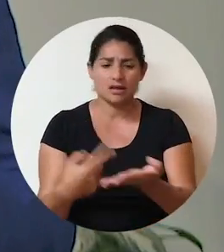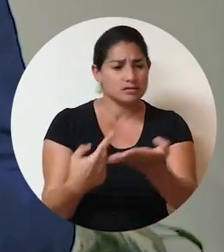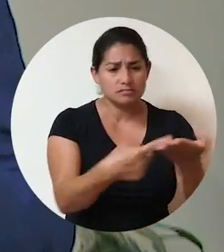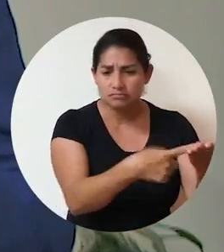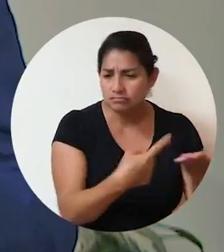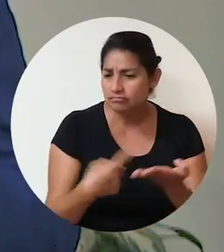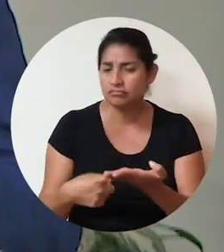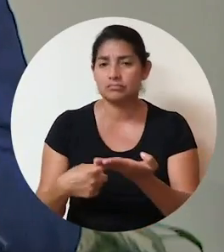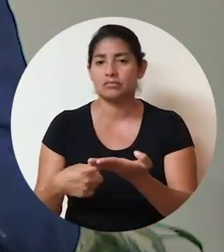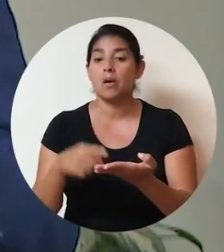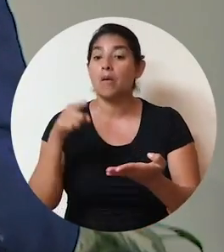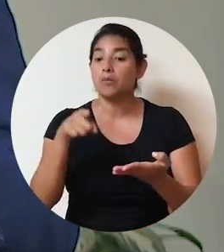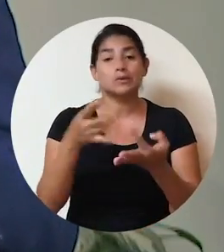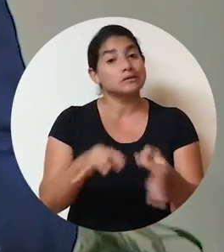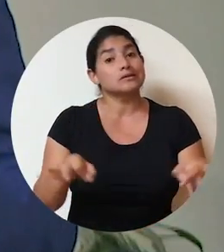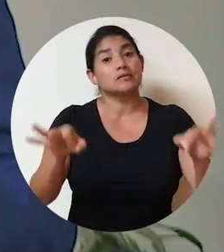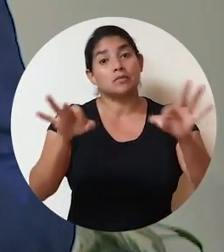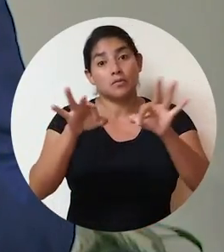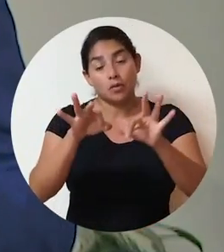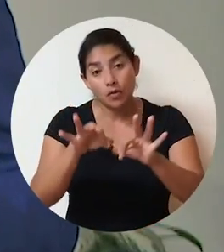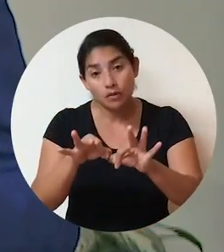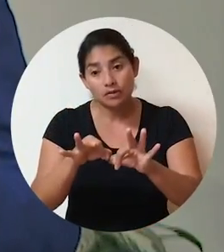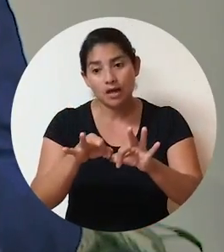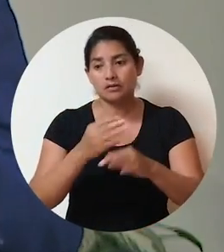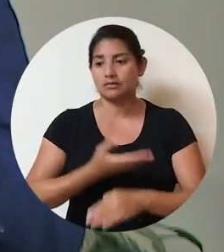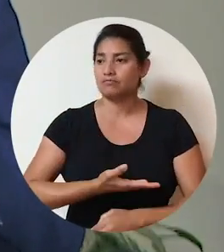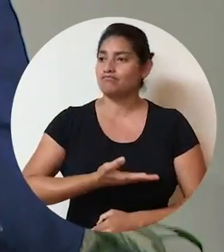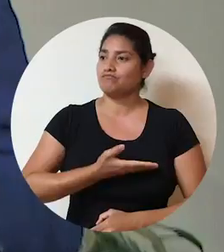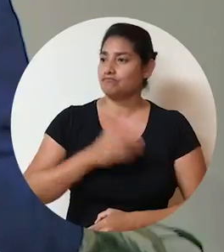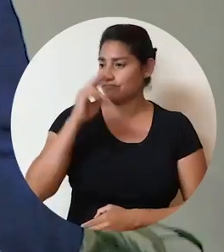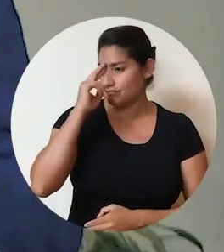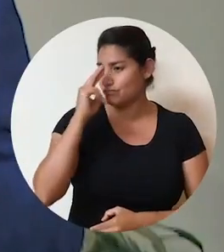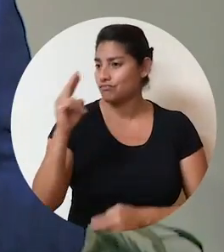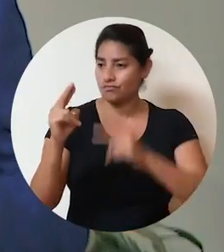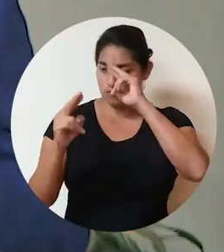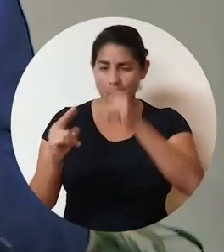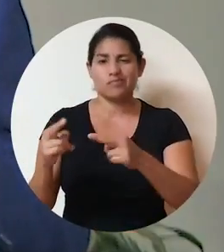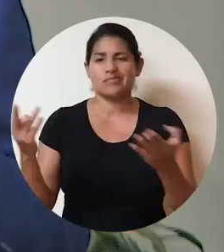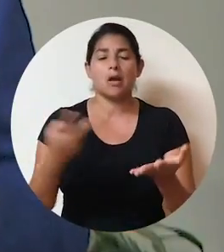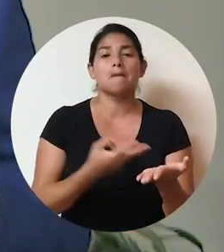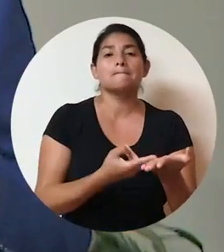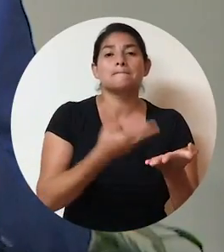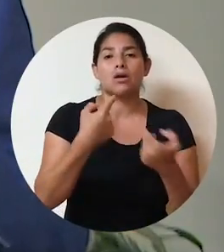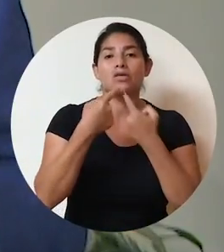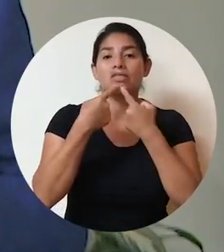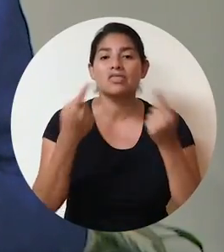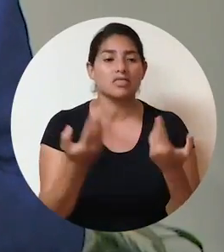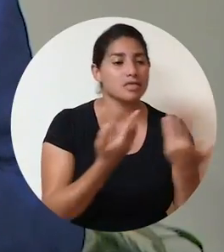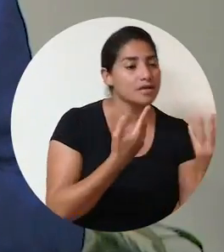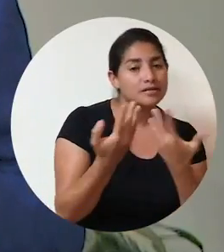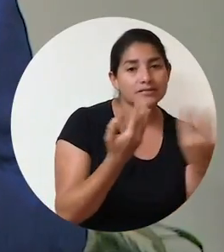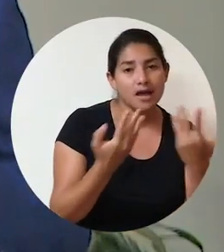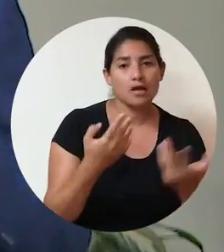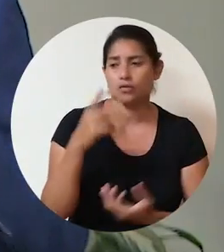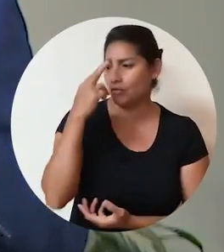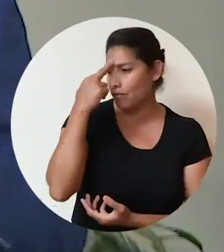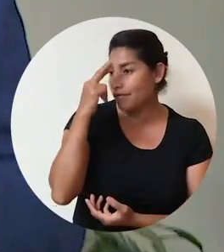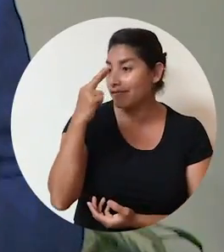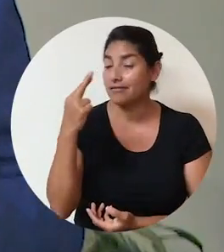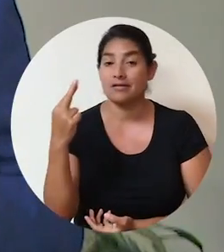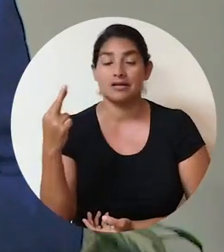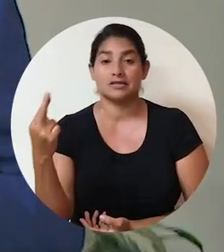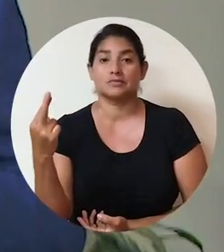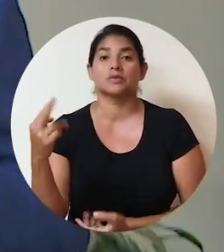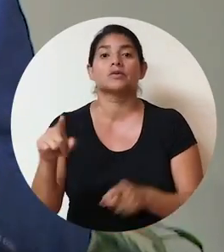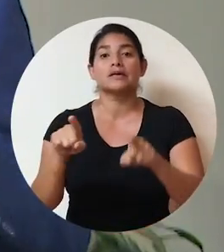sesiones, por lo que deberán enaltecerse los valores del diálogo, del